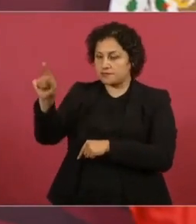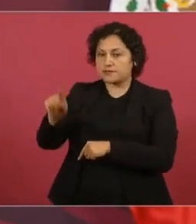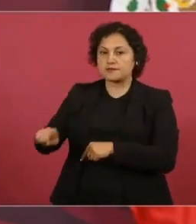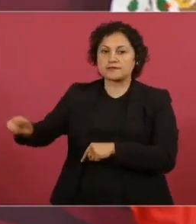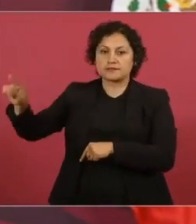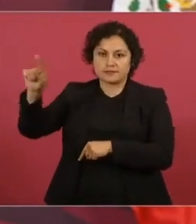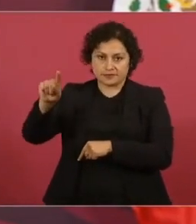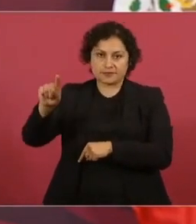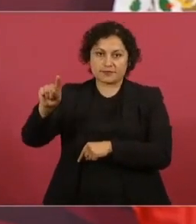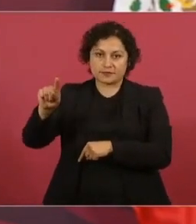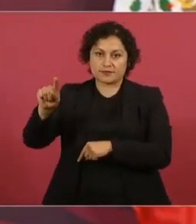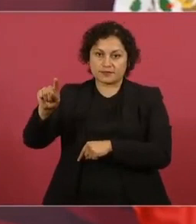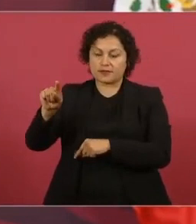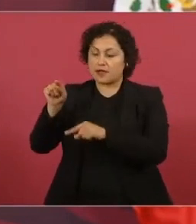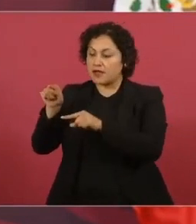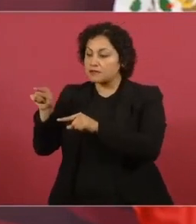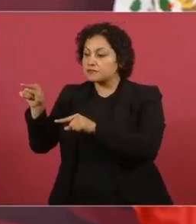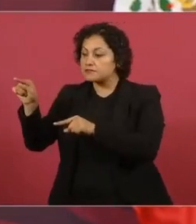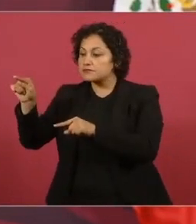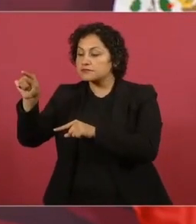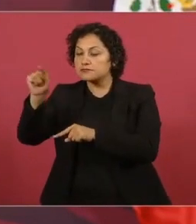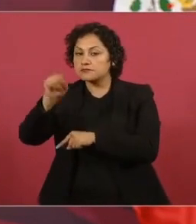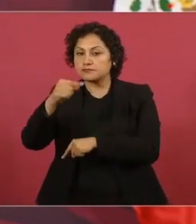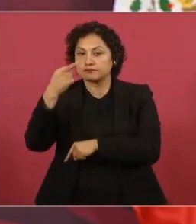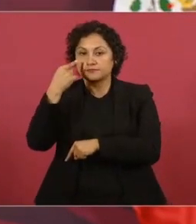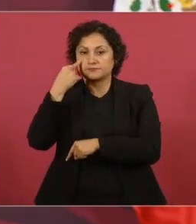más paisanos nuestros